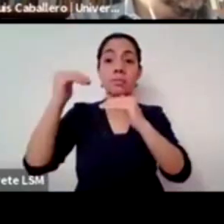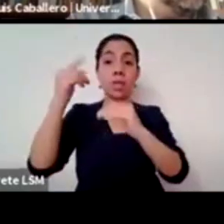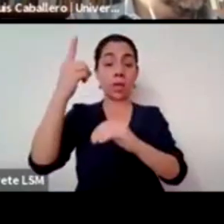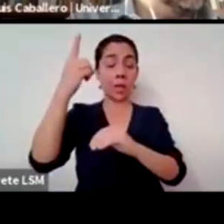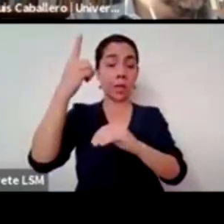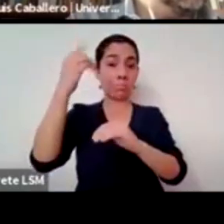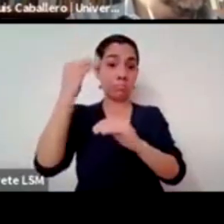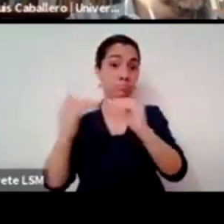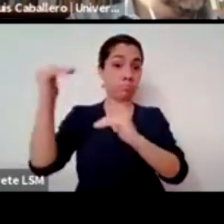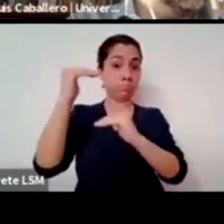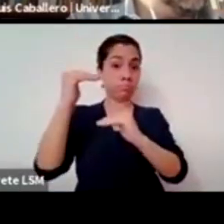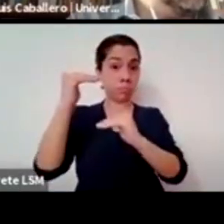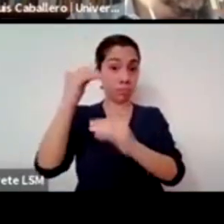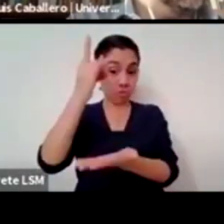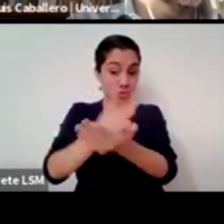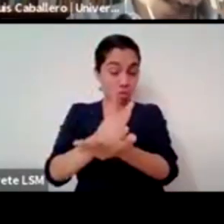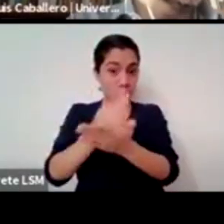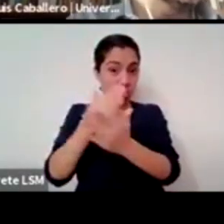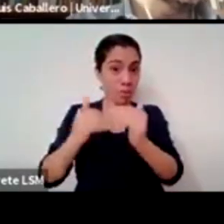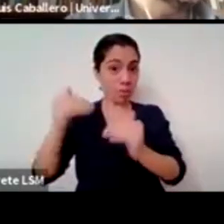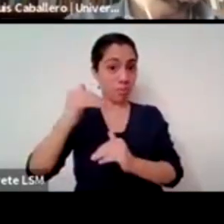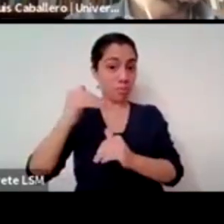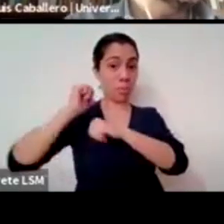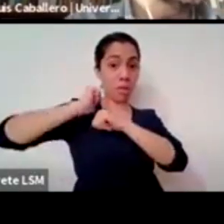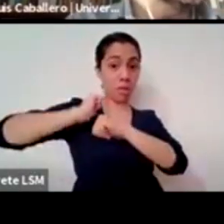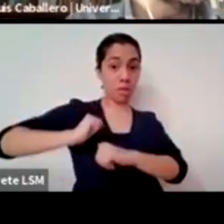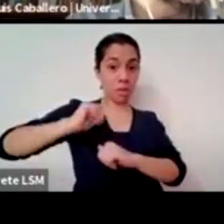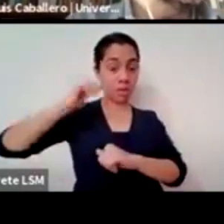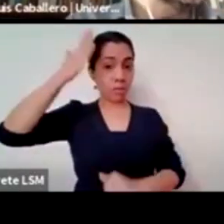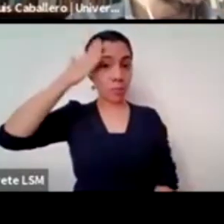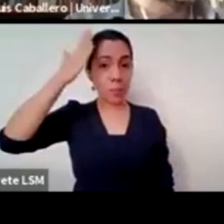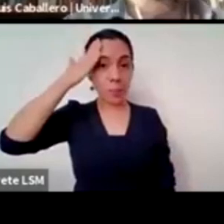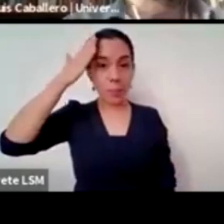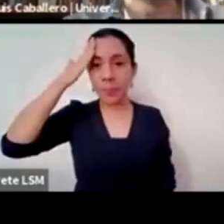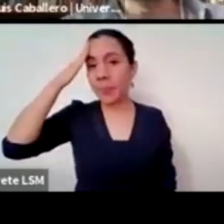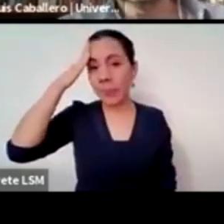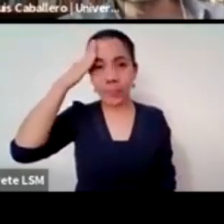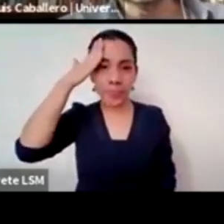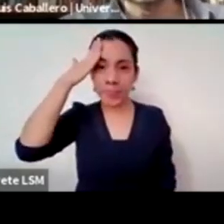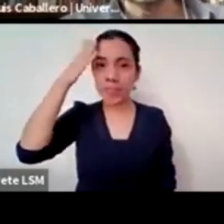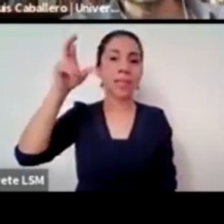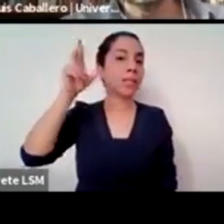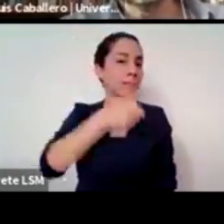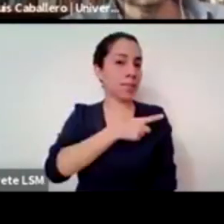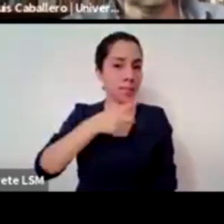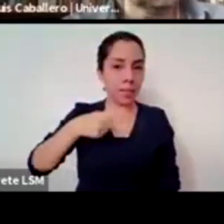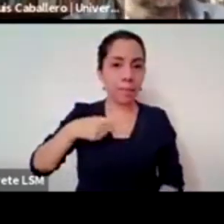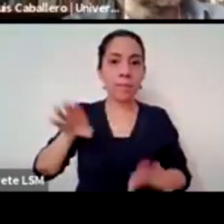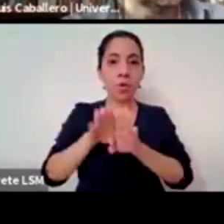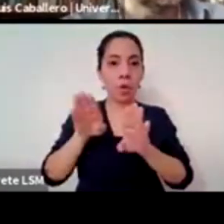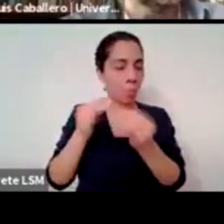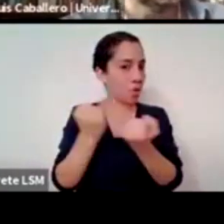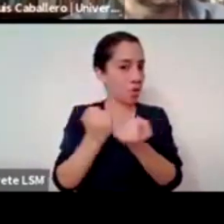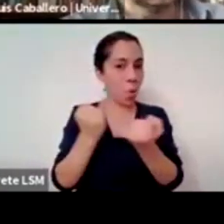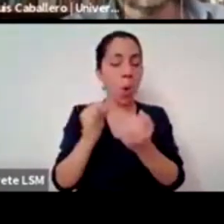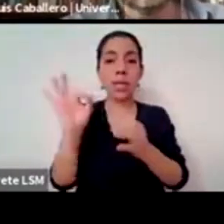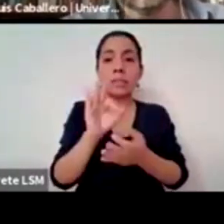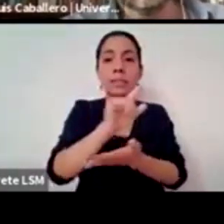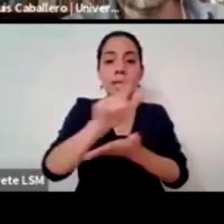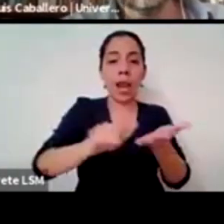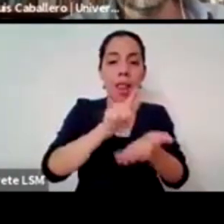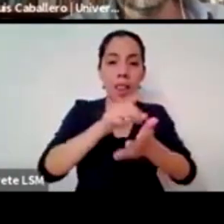sus sentidos de dar vuelta como un calcetín como se han hecho las políticas públicas de dar vuelta la educación de dar vuelta